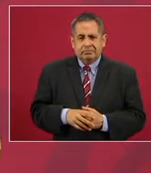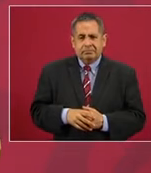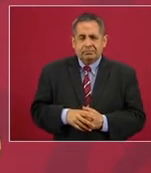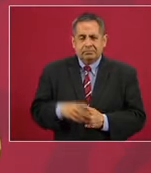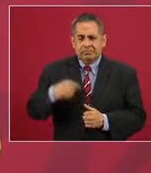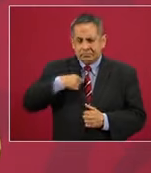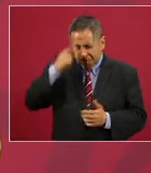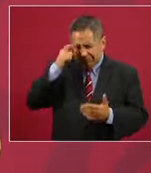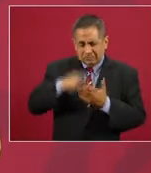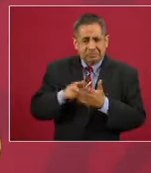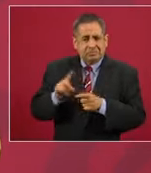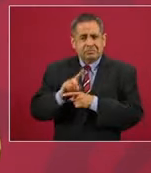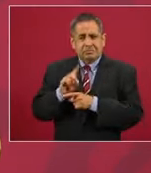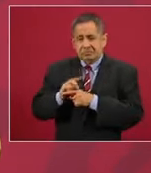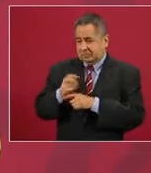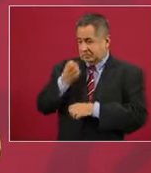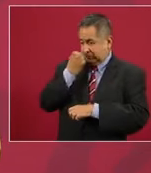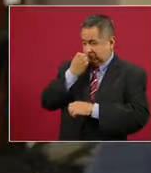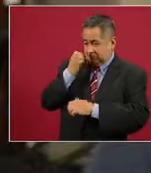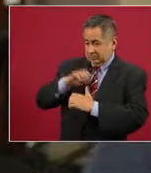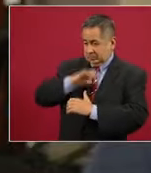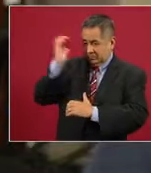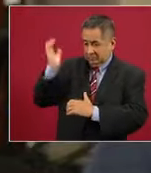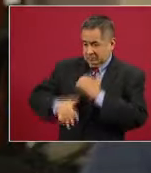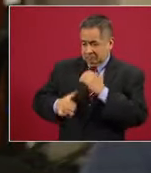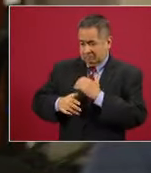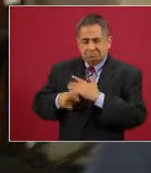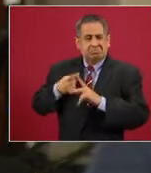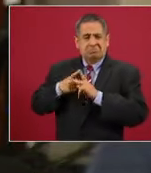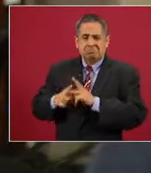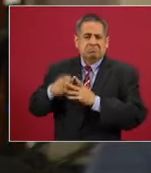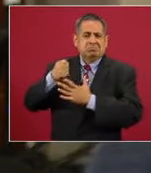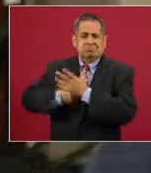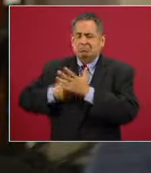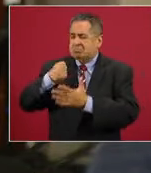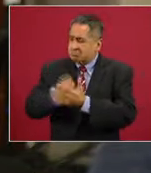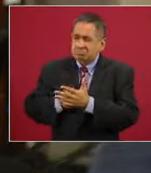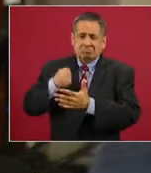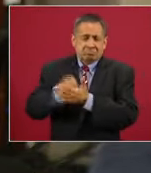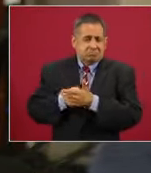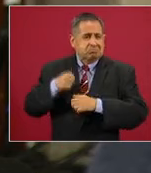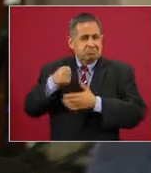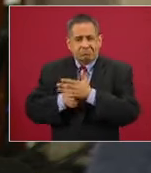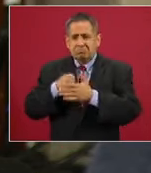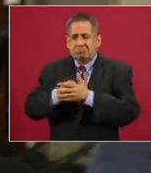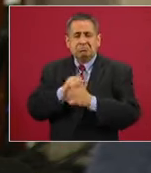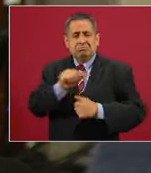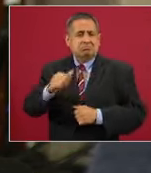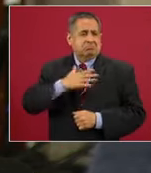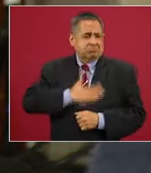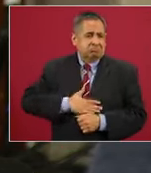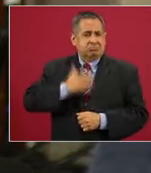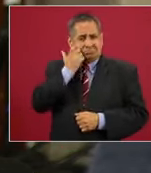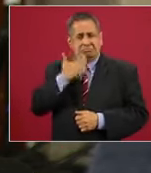Yo desde que salí de la escuela no he hecho más que luchar por la justicia.